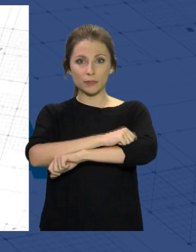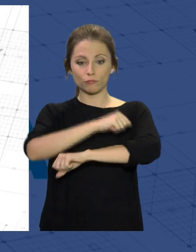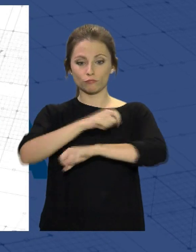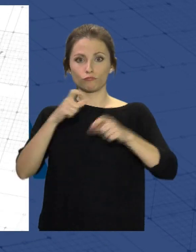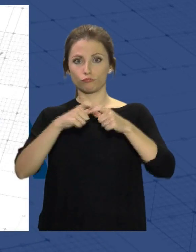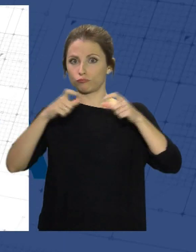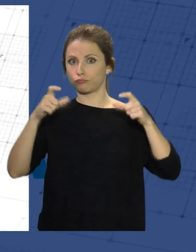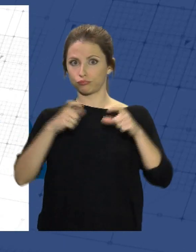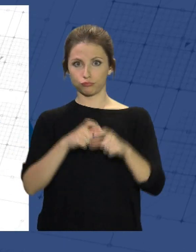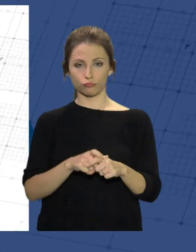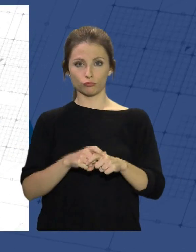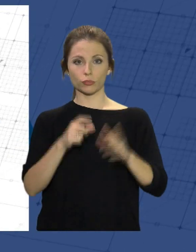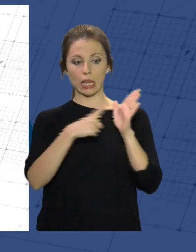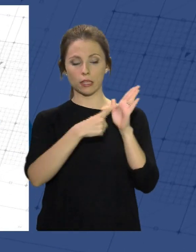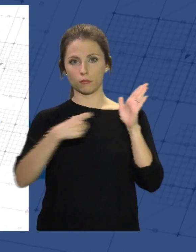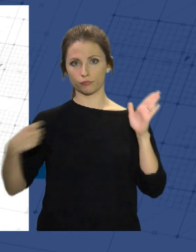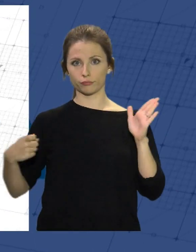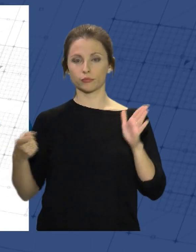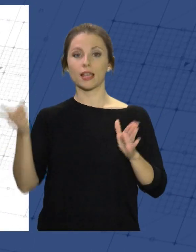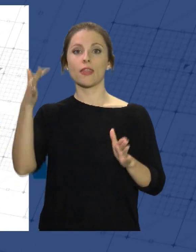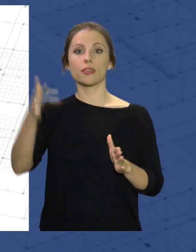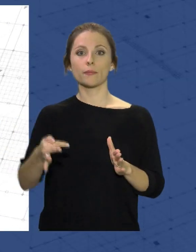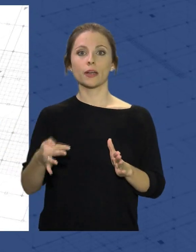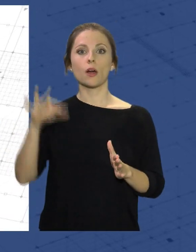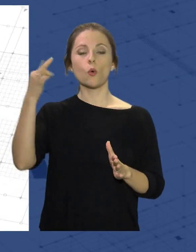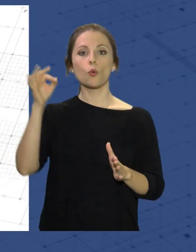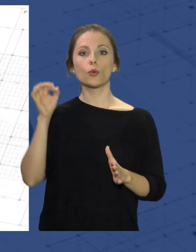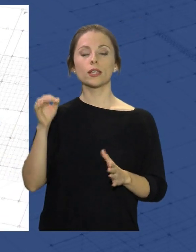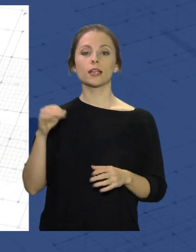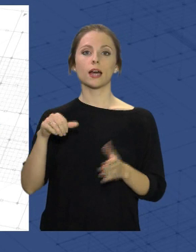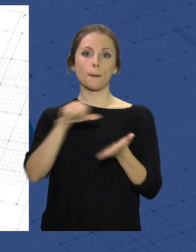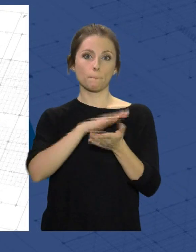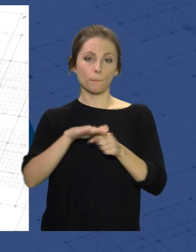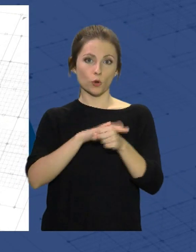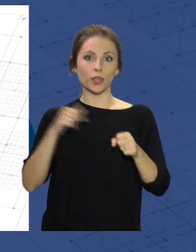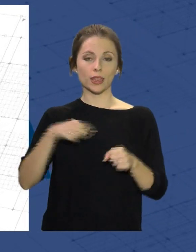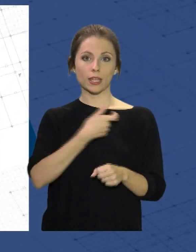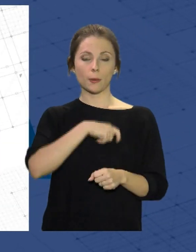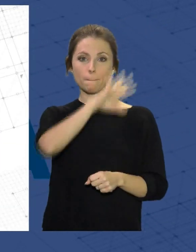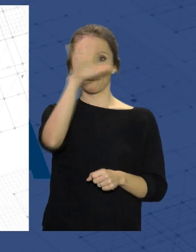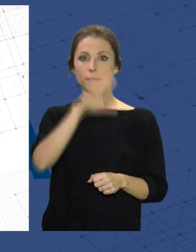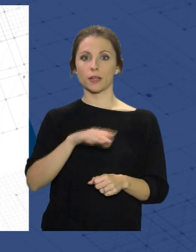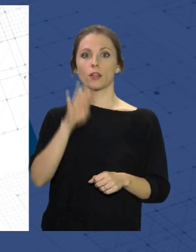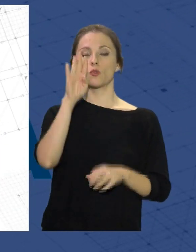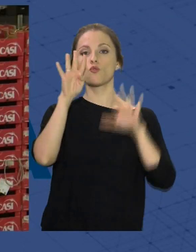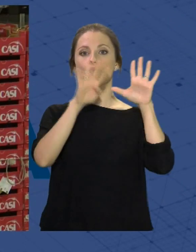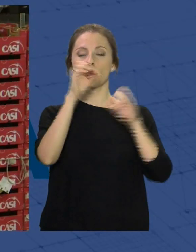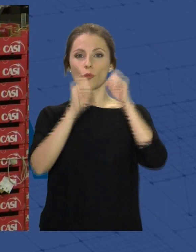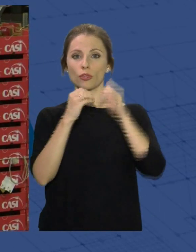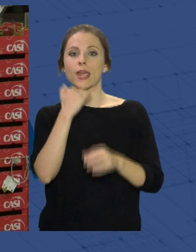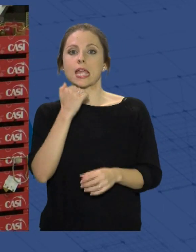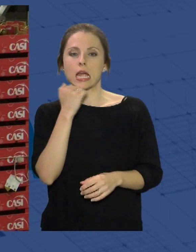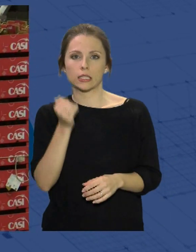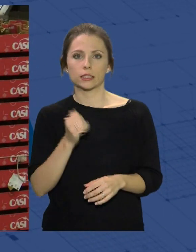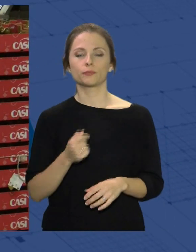del paro en la provincia. Y es además la única provincia del país con un descenso relativo de casi un 9%. El sector